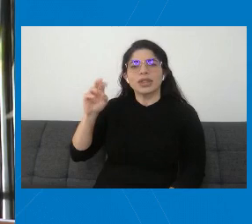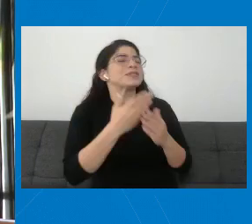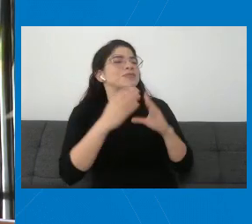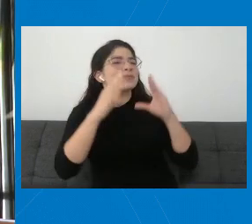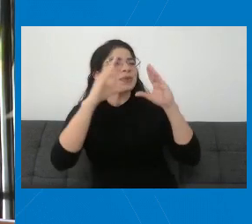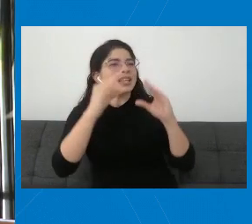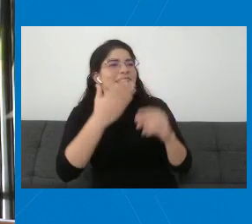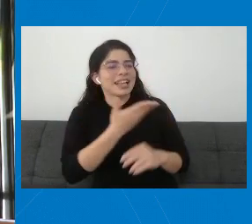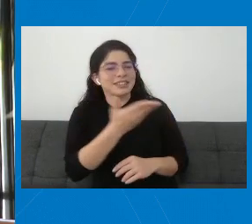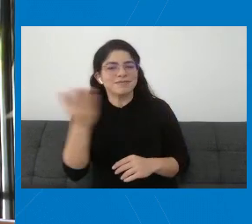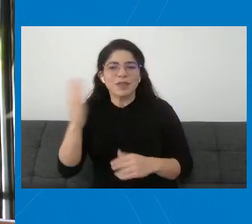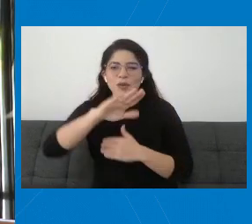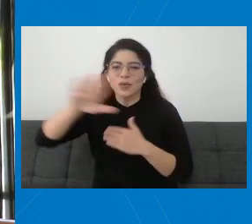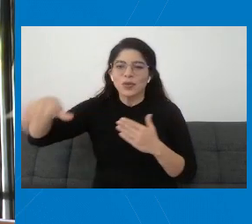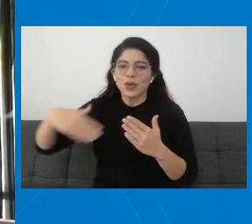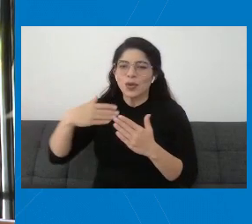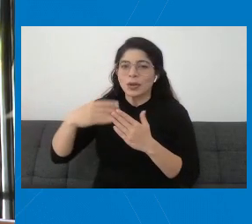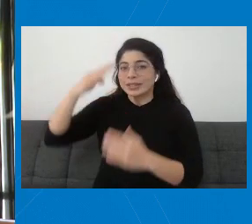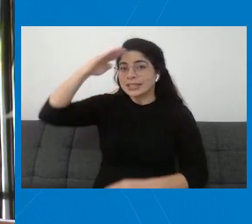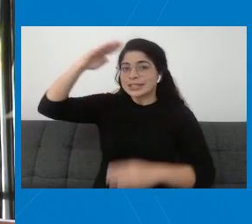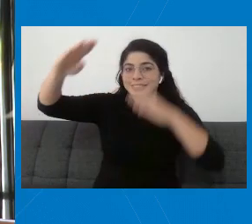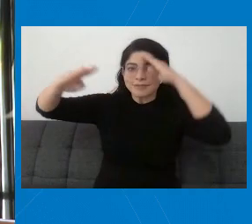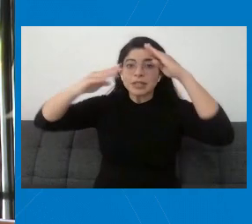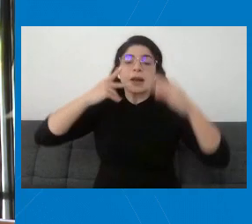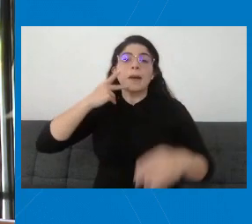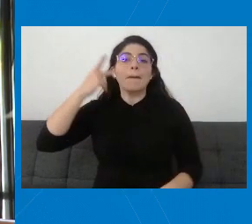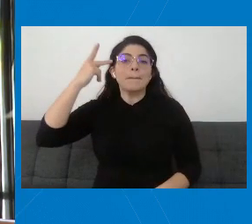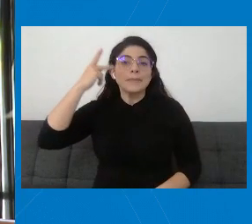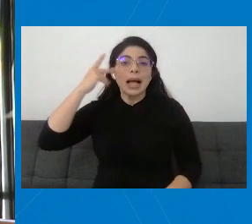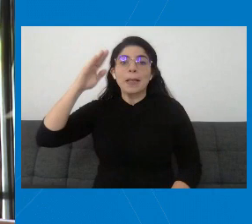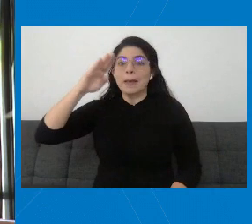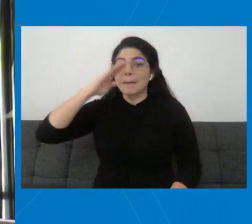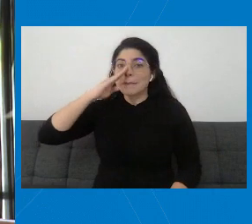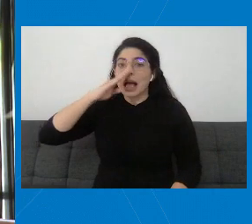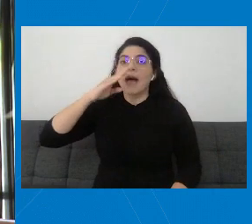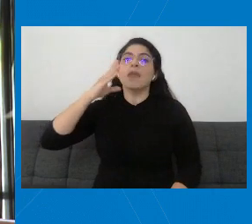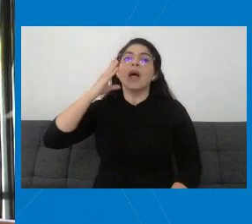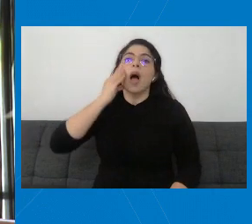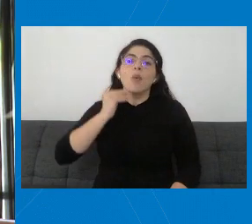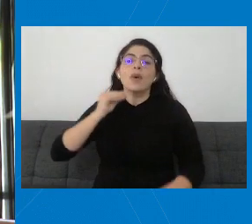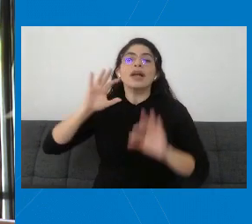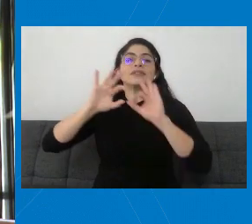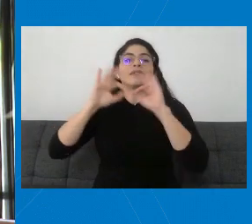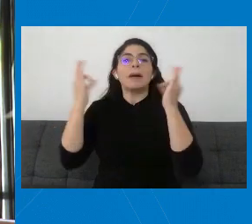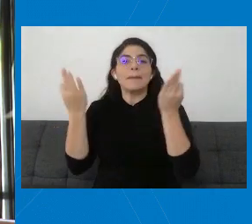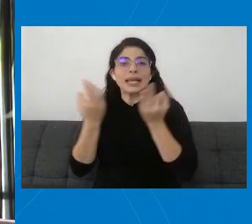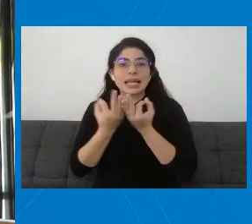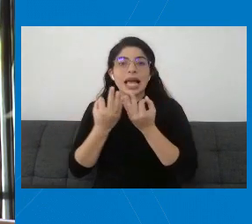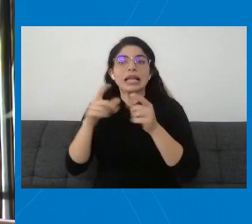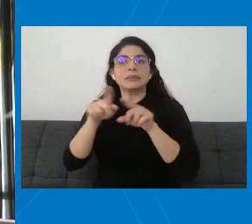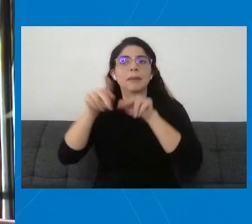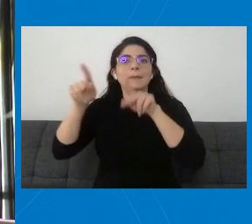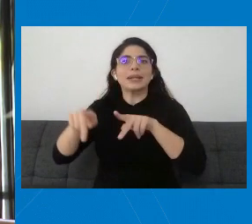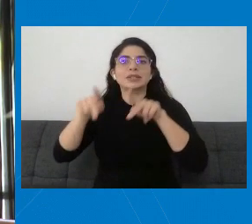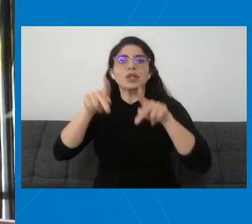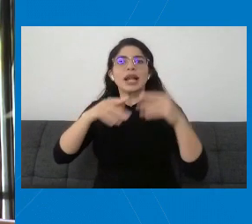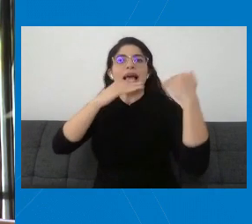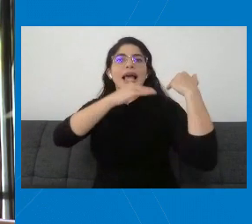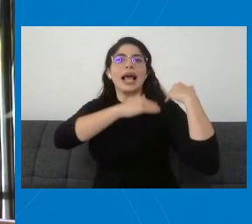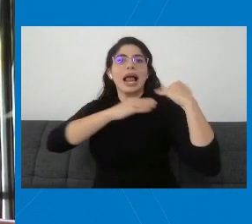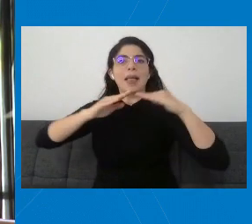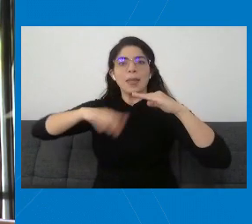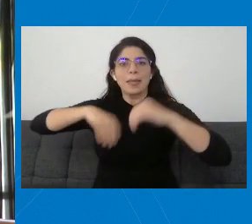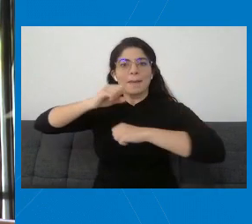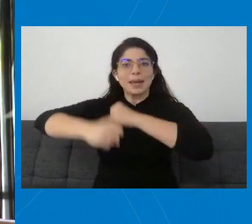Saludo especial a los padres, madres, abuelitos, familiares y encargados de las personas menores de edad